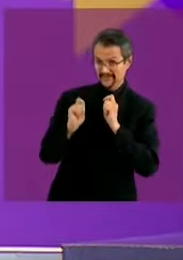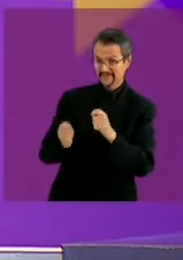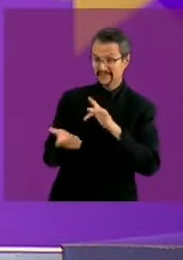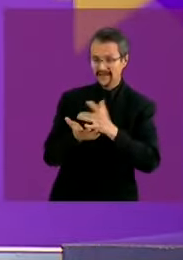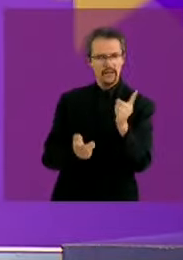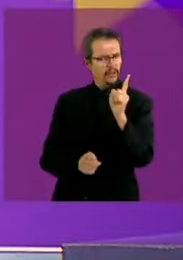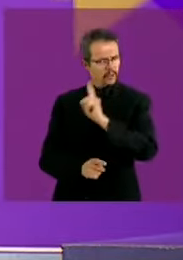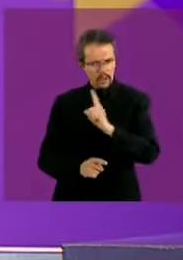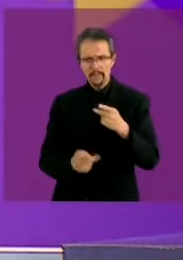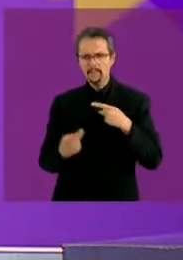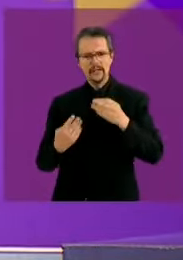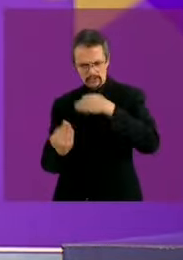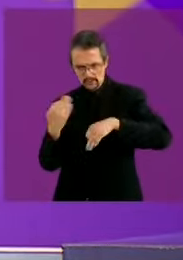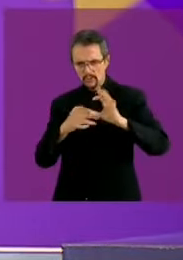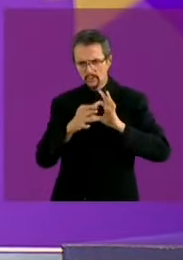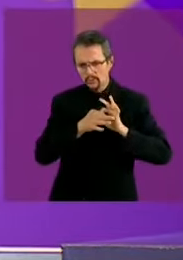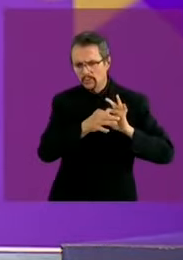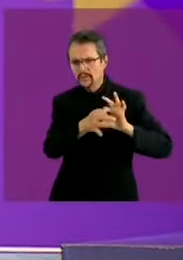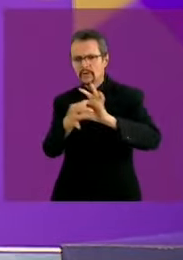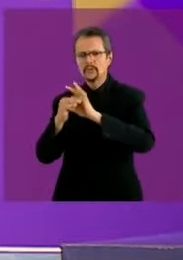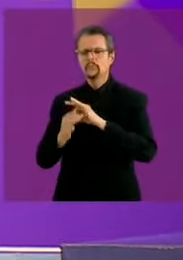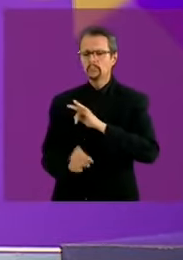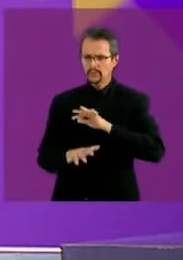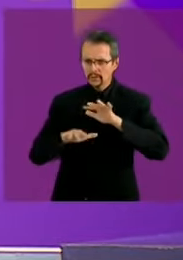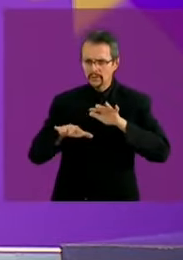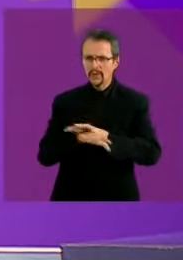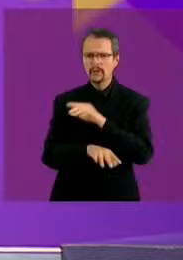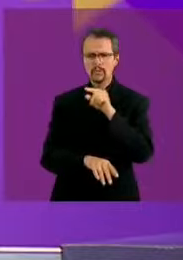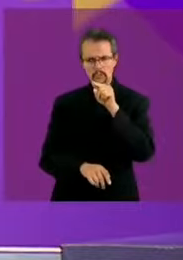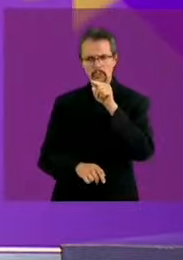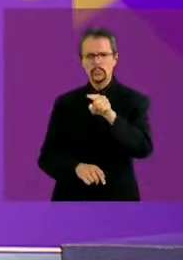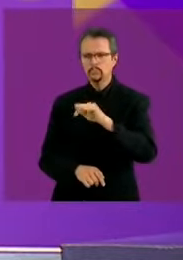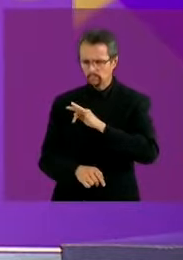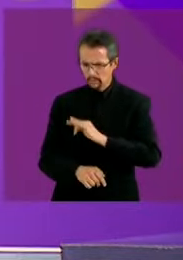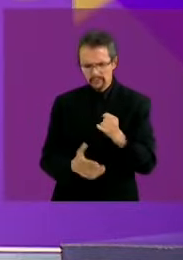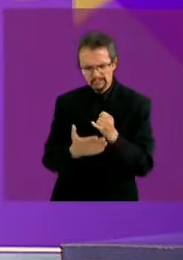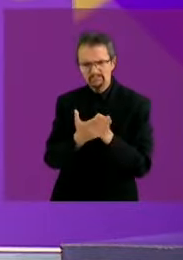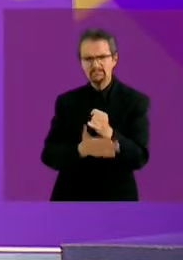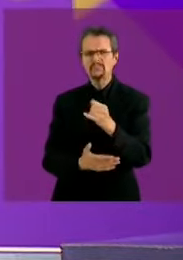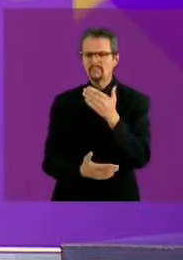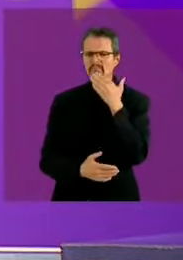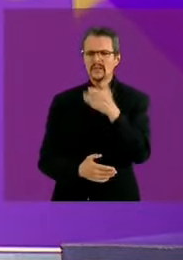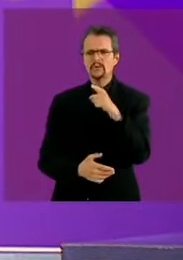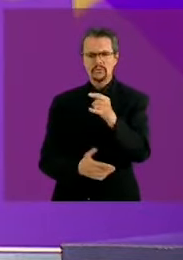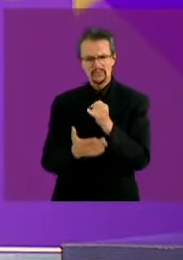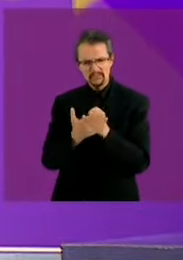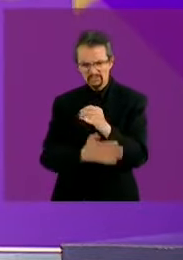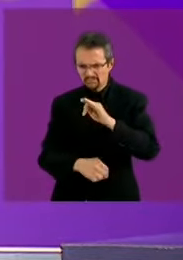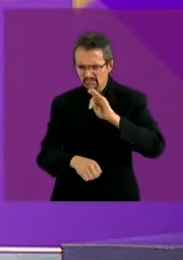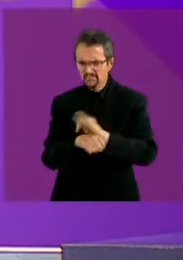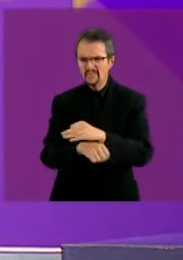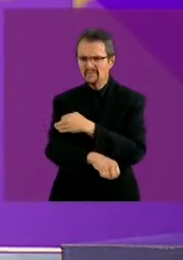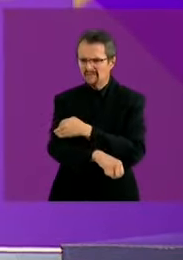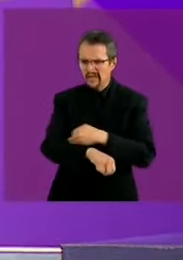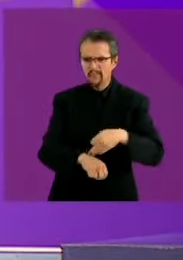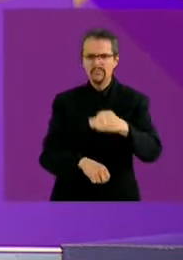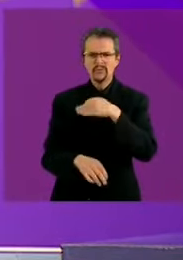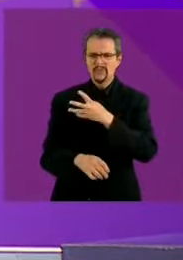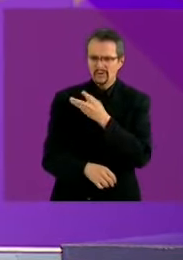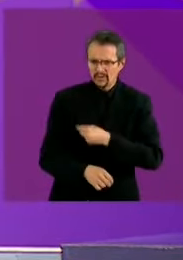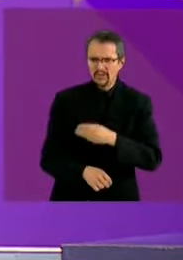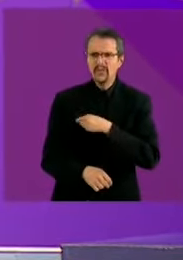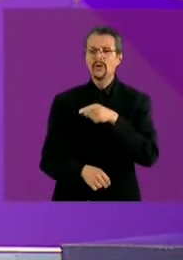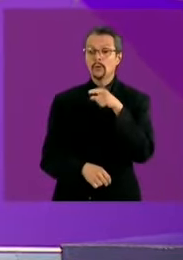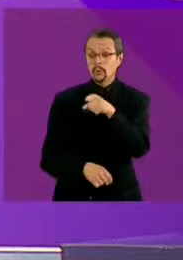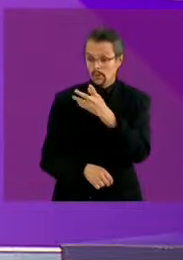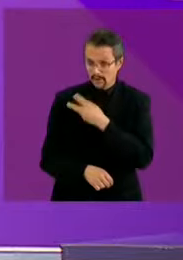todos juntos confía en ti en que vas a tomar las mejores decisiones para ti para tu familia para tus hijos por tus hijos y por los míos